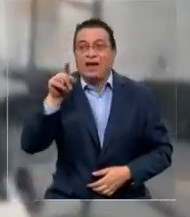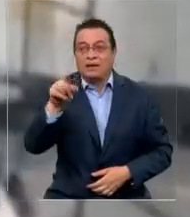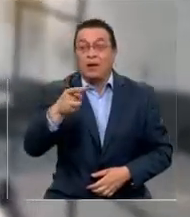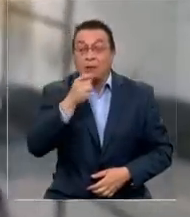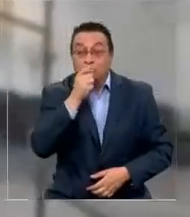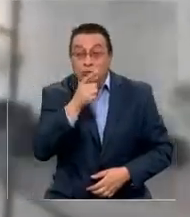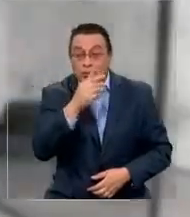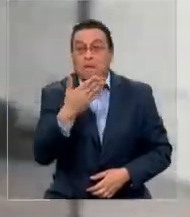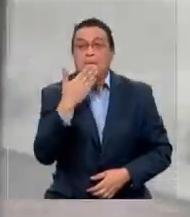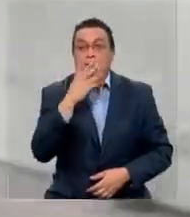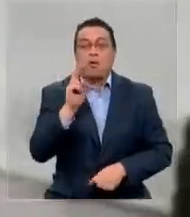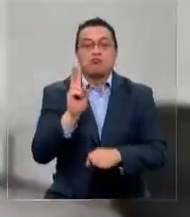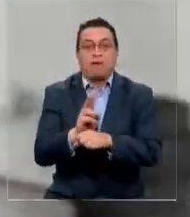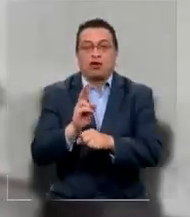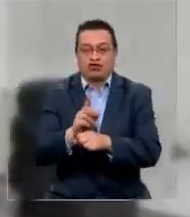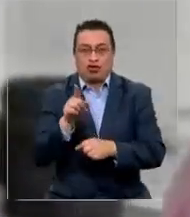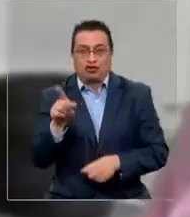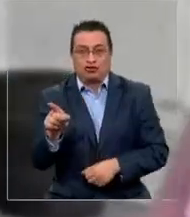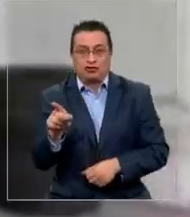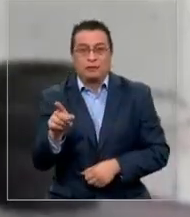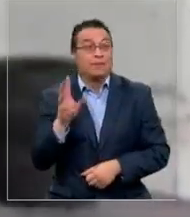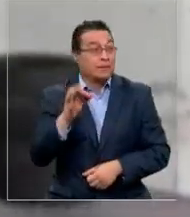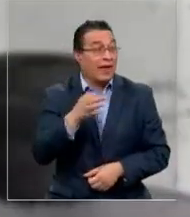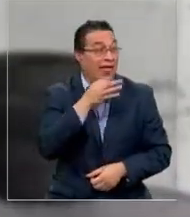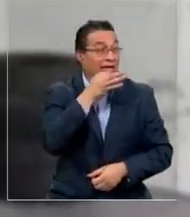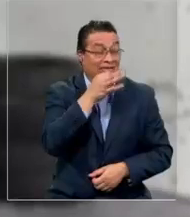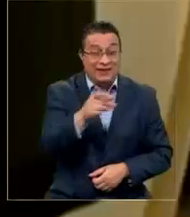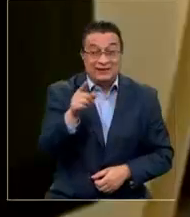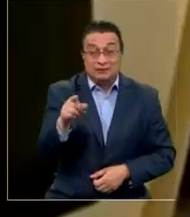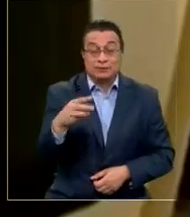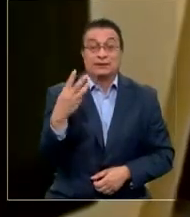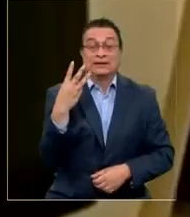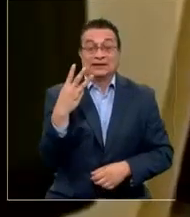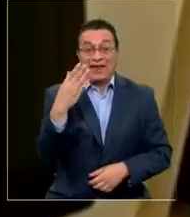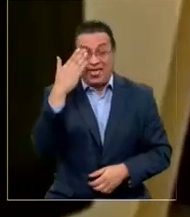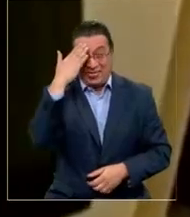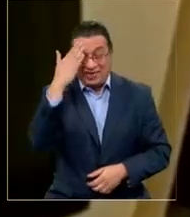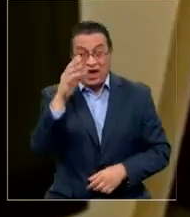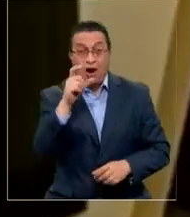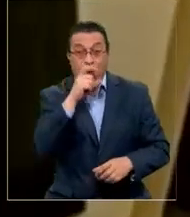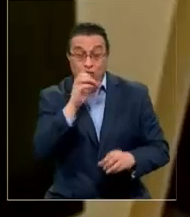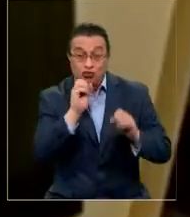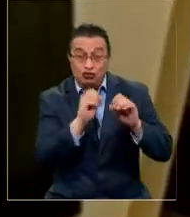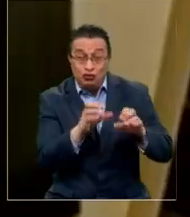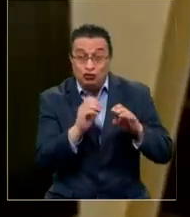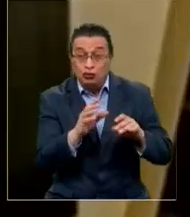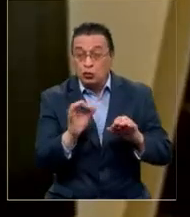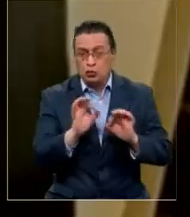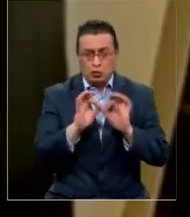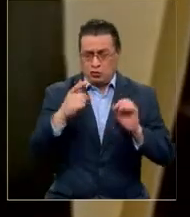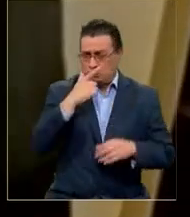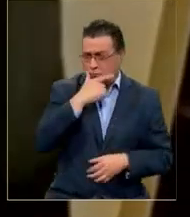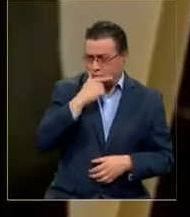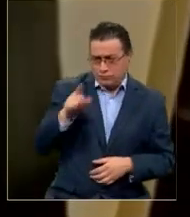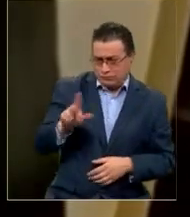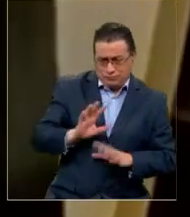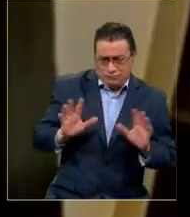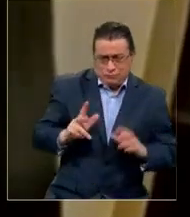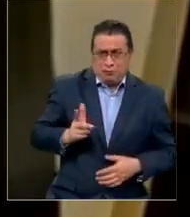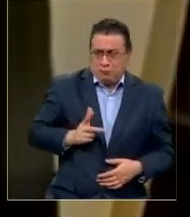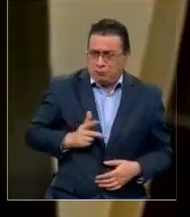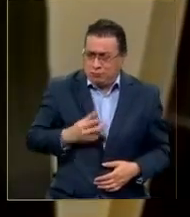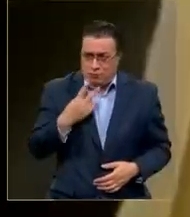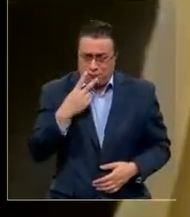uno de sus destacados profesores, quien según dice su víctima en los tres días de clases que tuvo con él, jamás sospechó de sus intenciones.